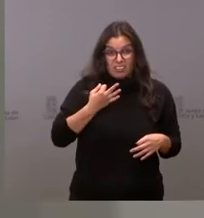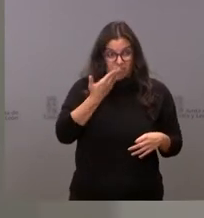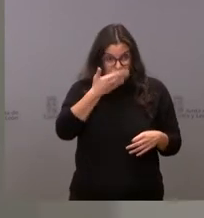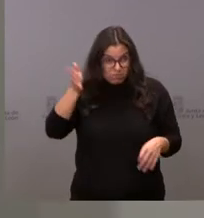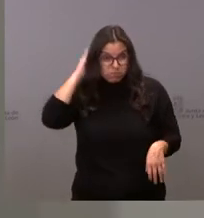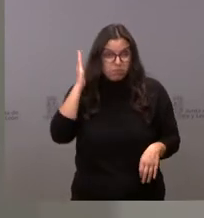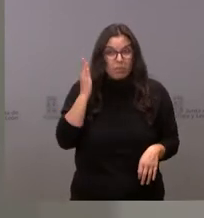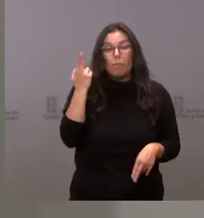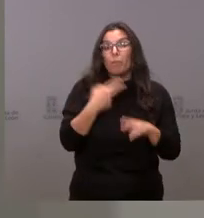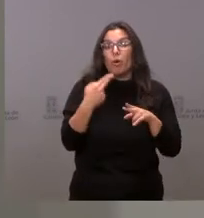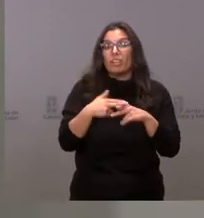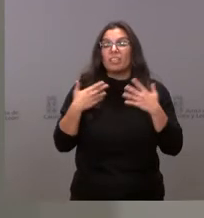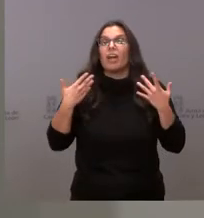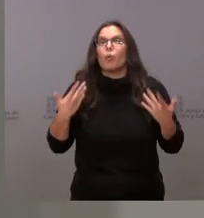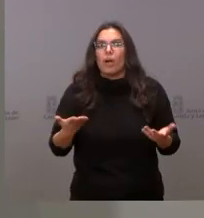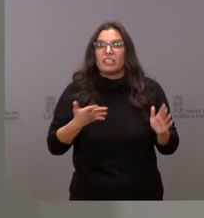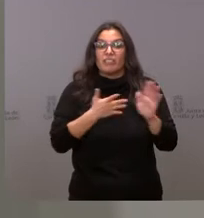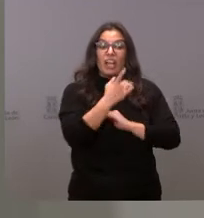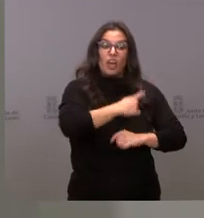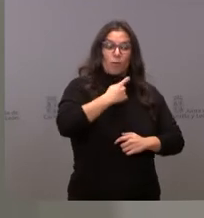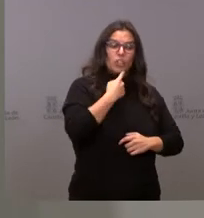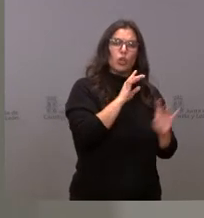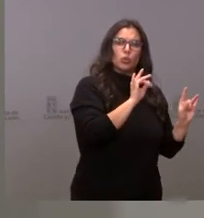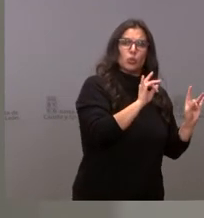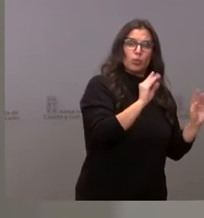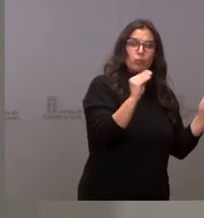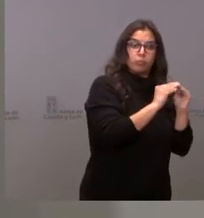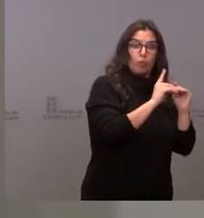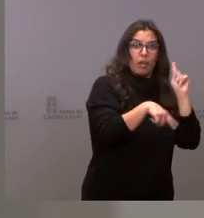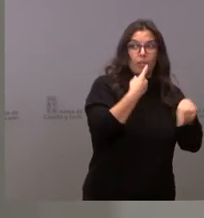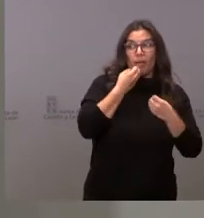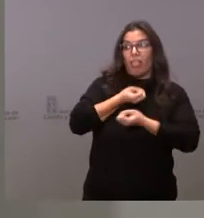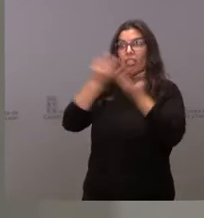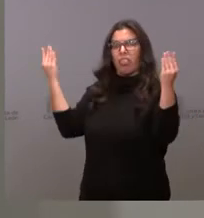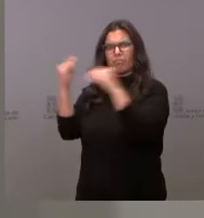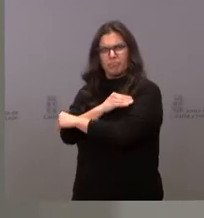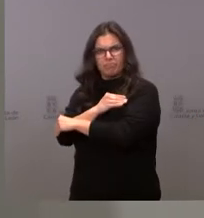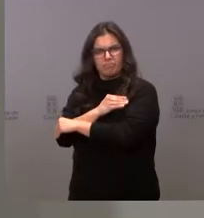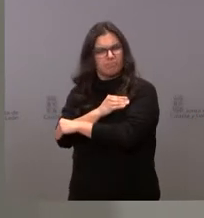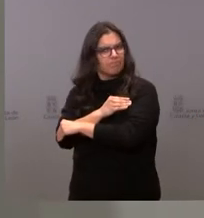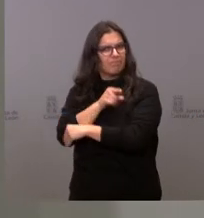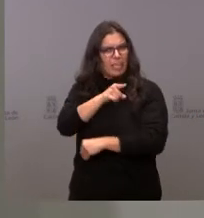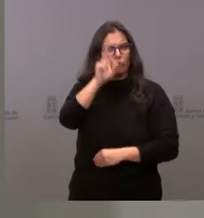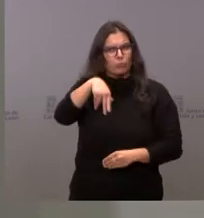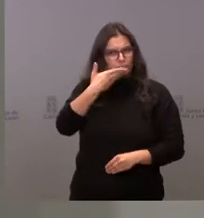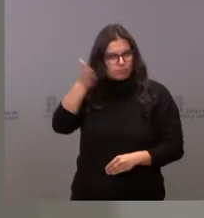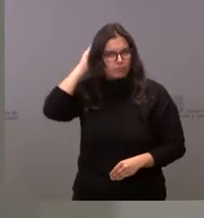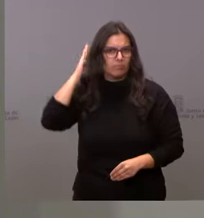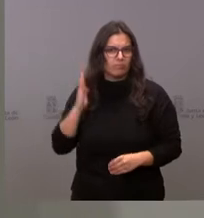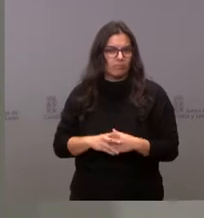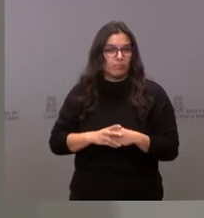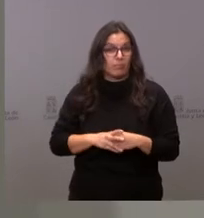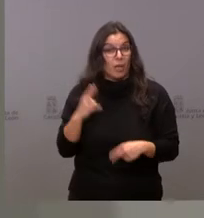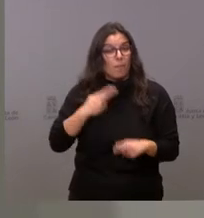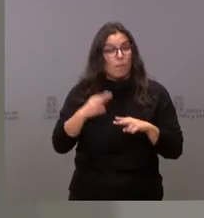es afirmar una cosa en la Comisión y otra en los medios de prensa. Si hay algo cínico en